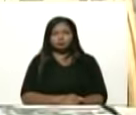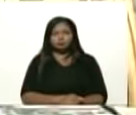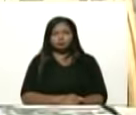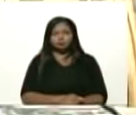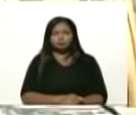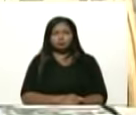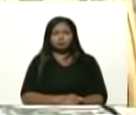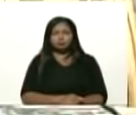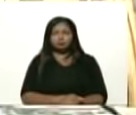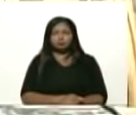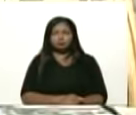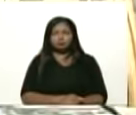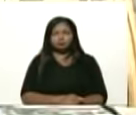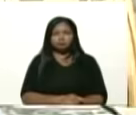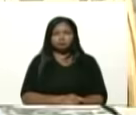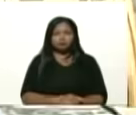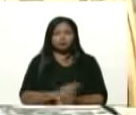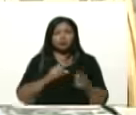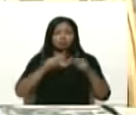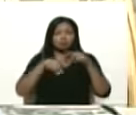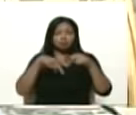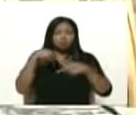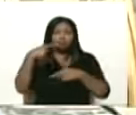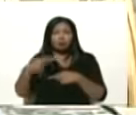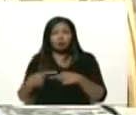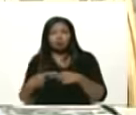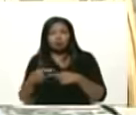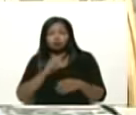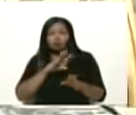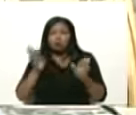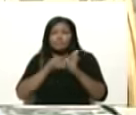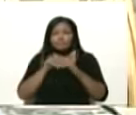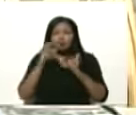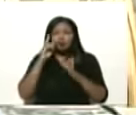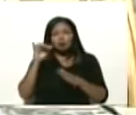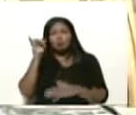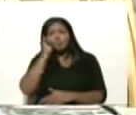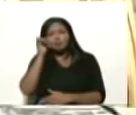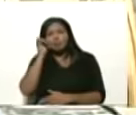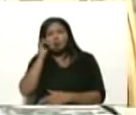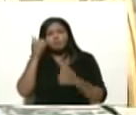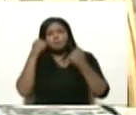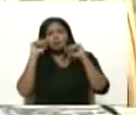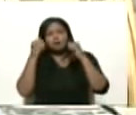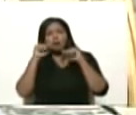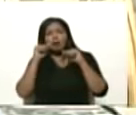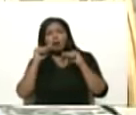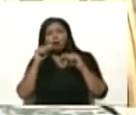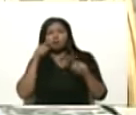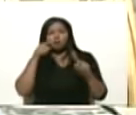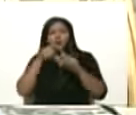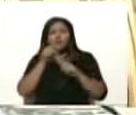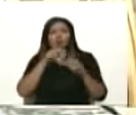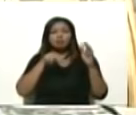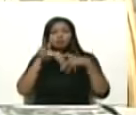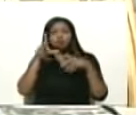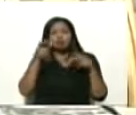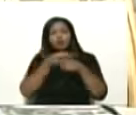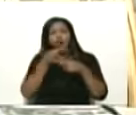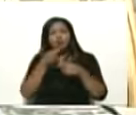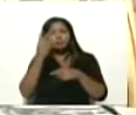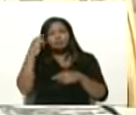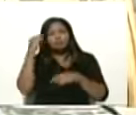Y luego, bueno, nos pegamos nosotros. Vamos a ver un videíto que han preparado con motivo del 12 de agosto, Día